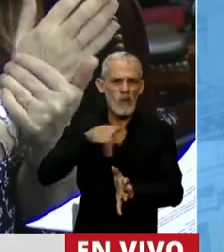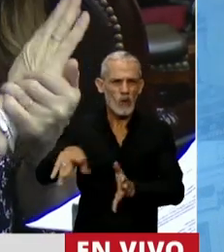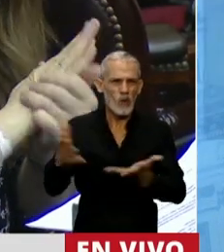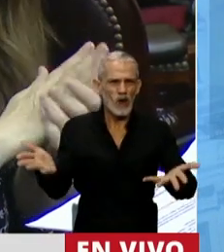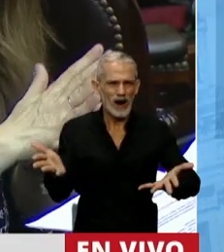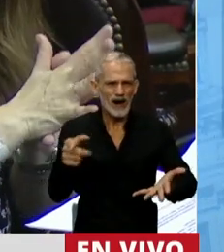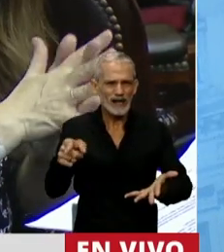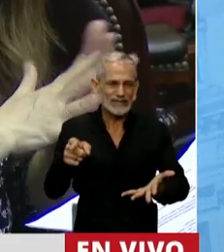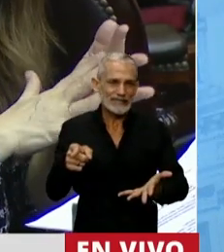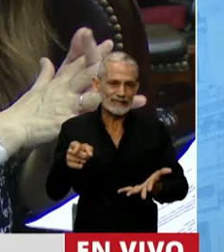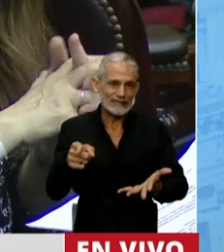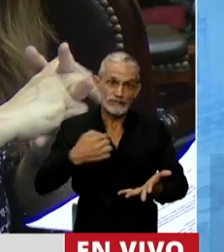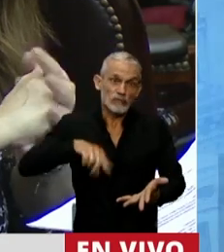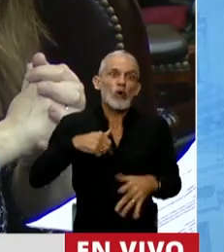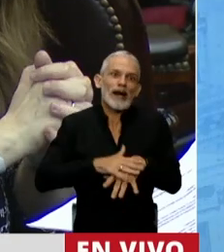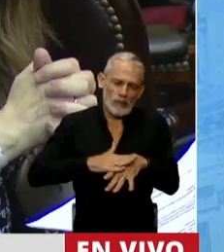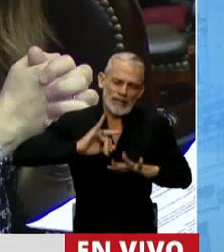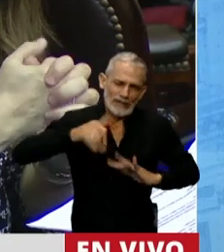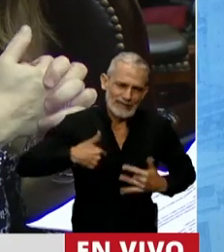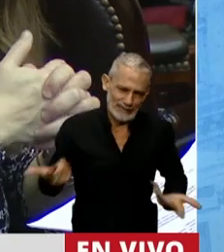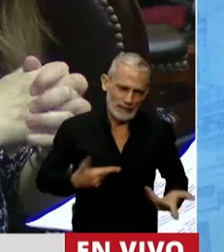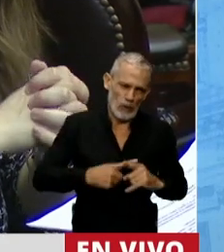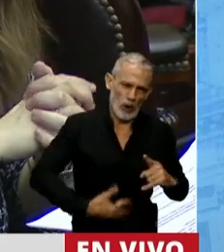que ver con un hecho del que claramente somos responsables.